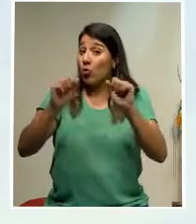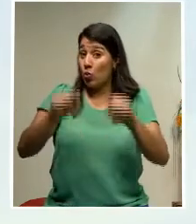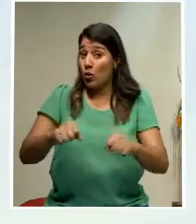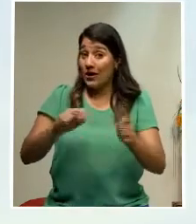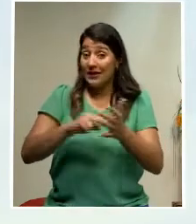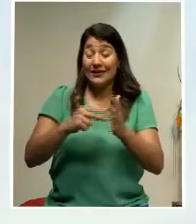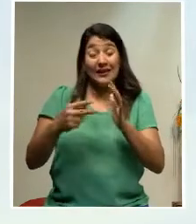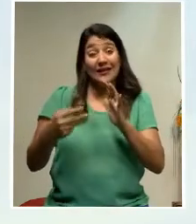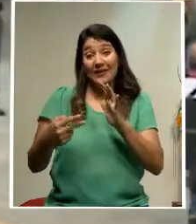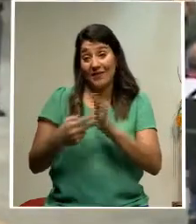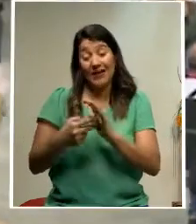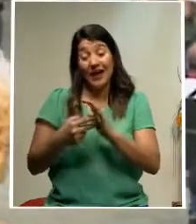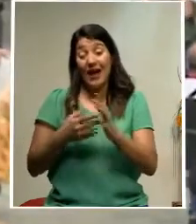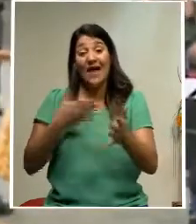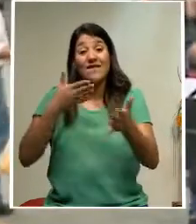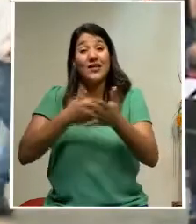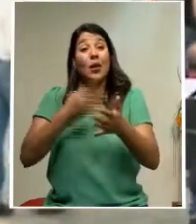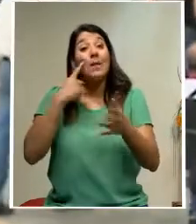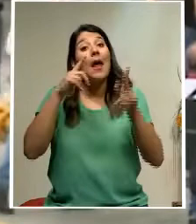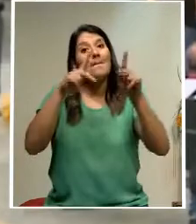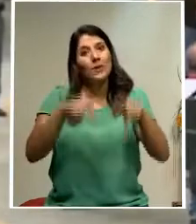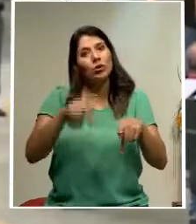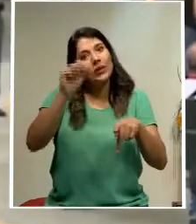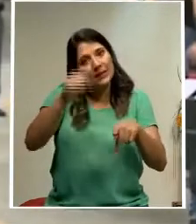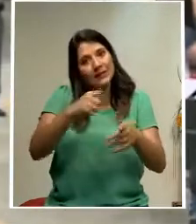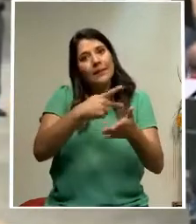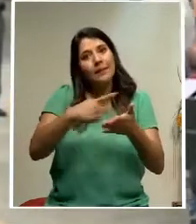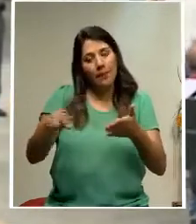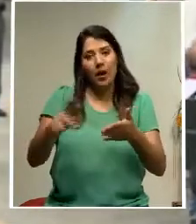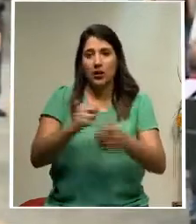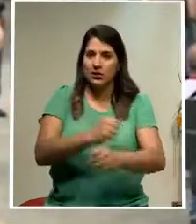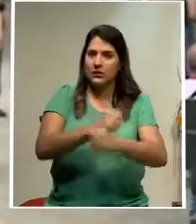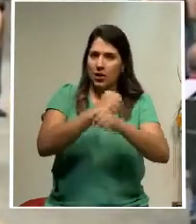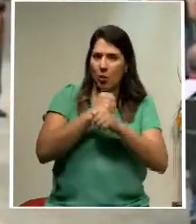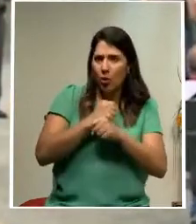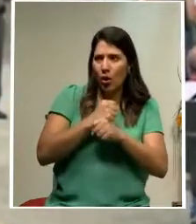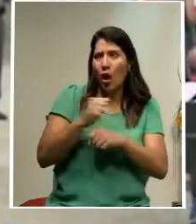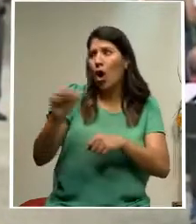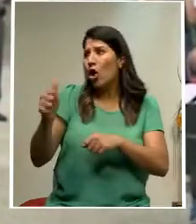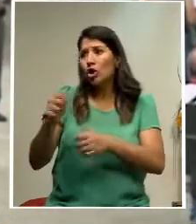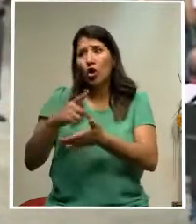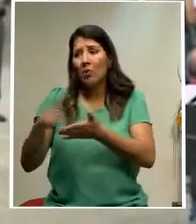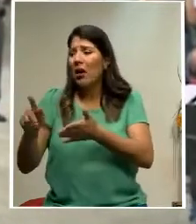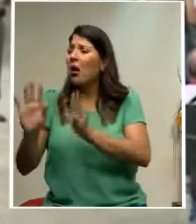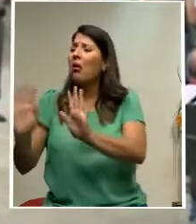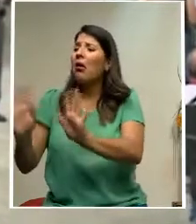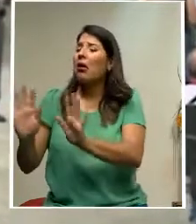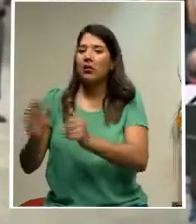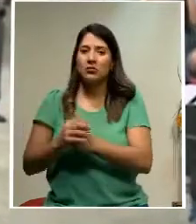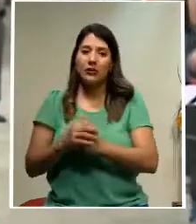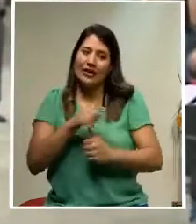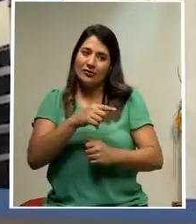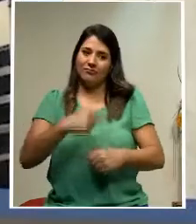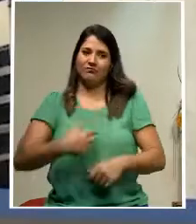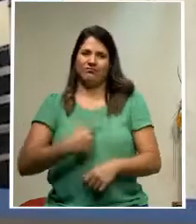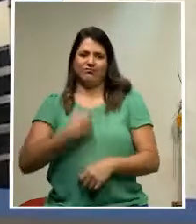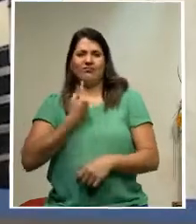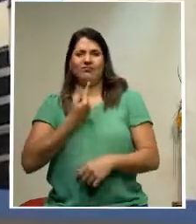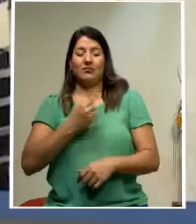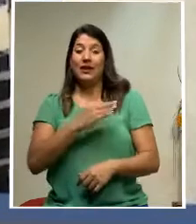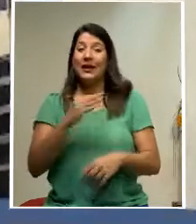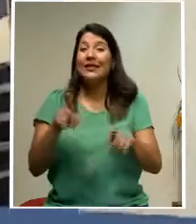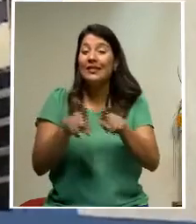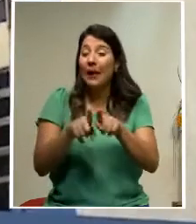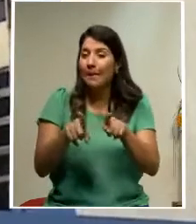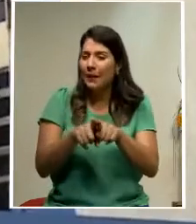un desincentivo para quienes pagan a tiempo sus obligaciones y se estaría violentando la autonomía de la caja e inclusive ponen